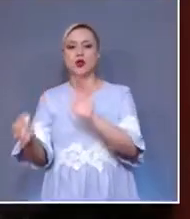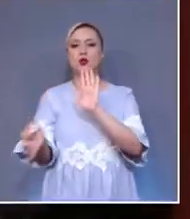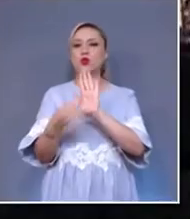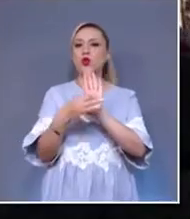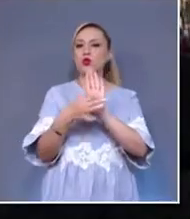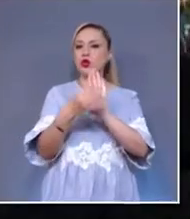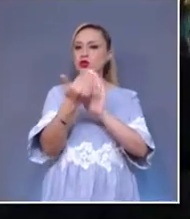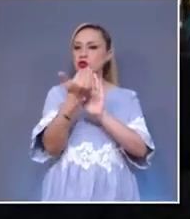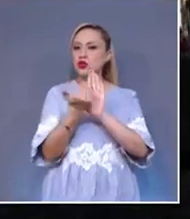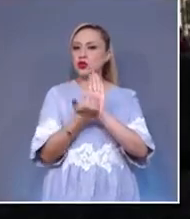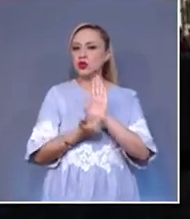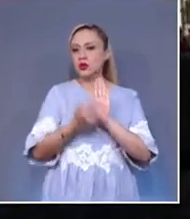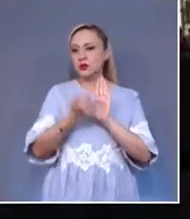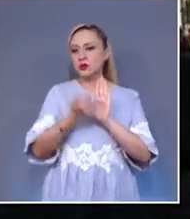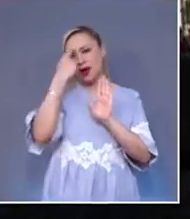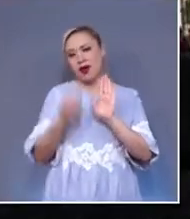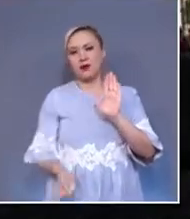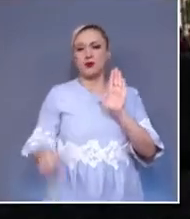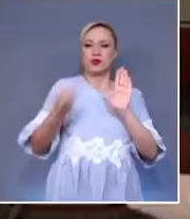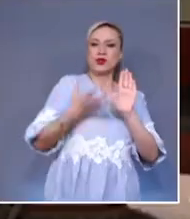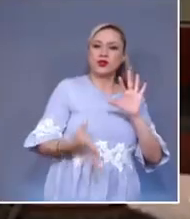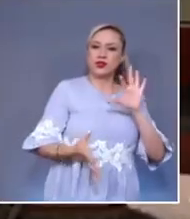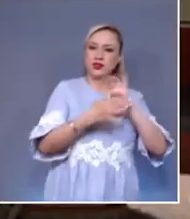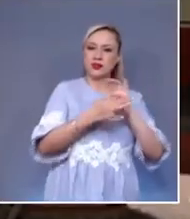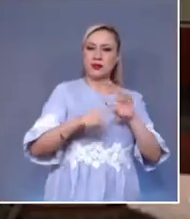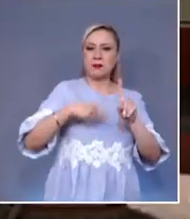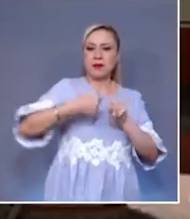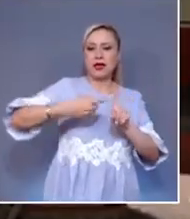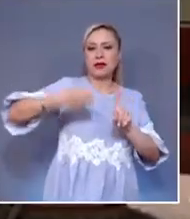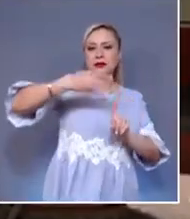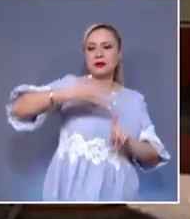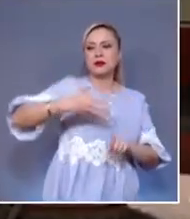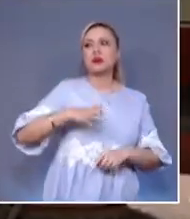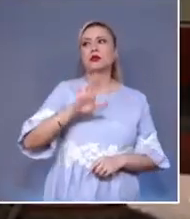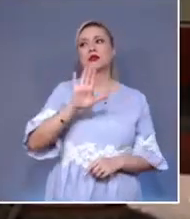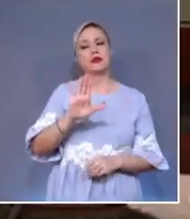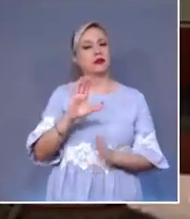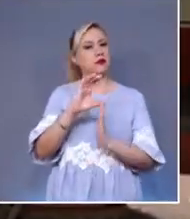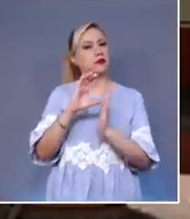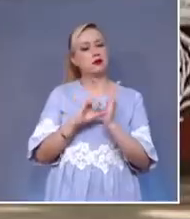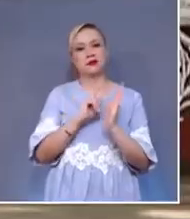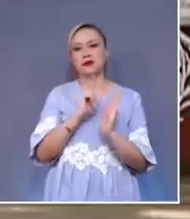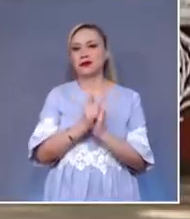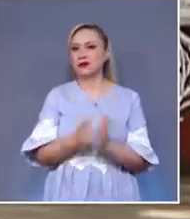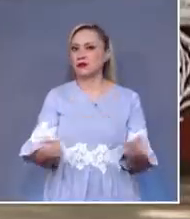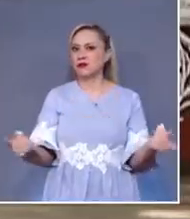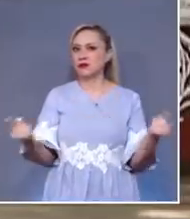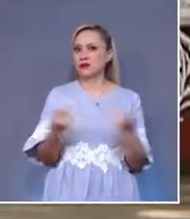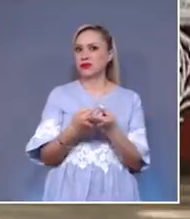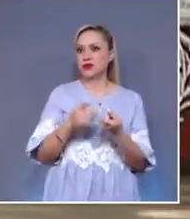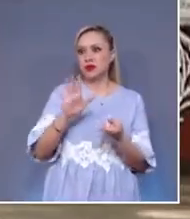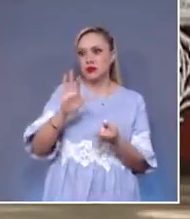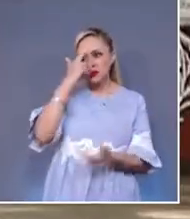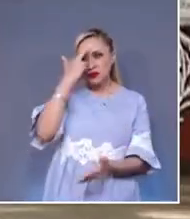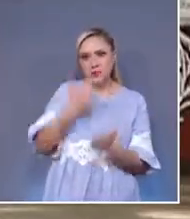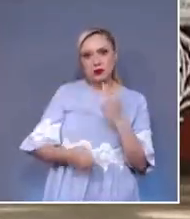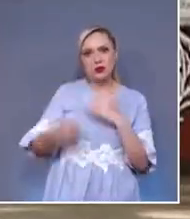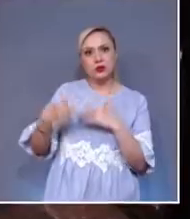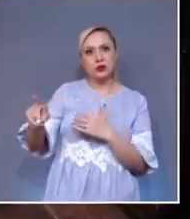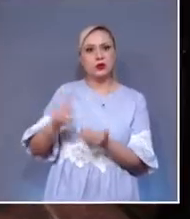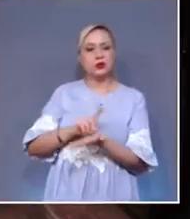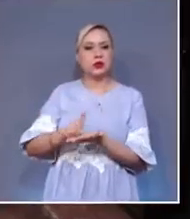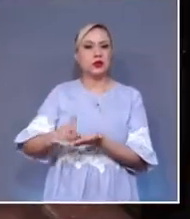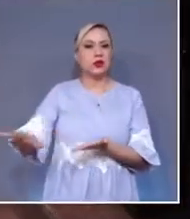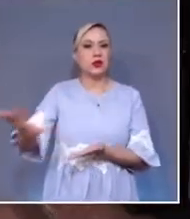estimó que los artículos son inconstitucionales por afectar los derechos e intereses de los pueblos y comunidades indígenas y no